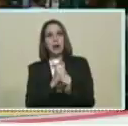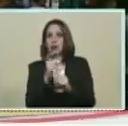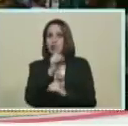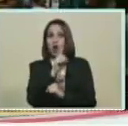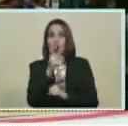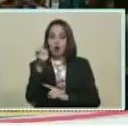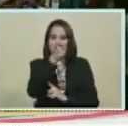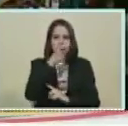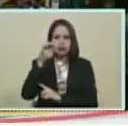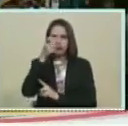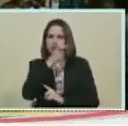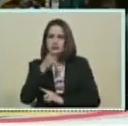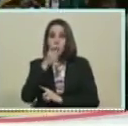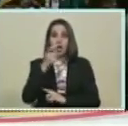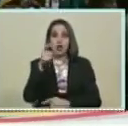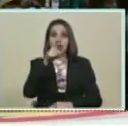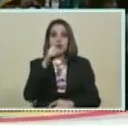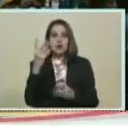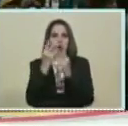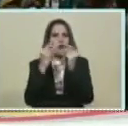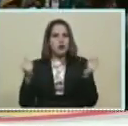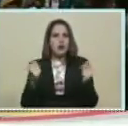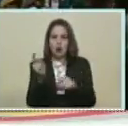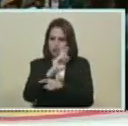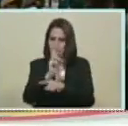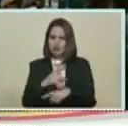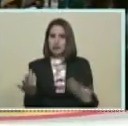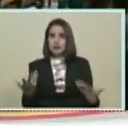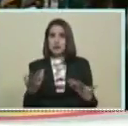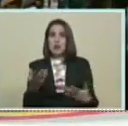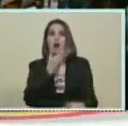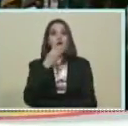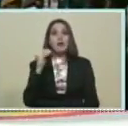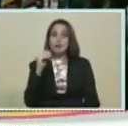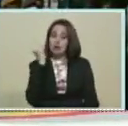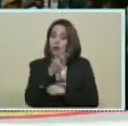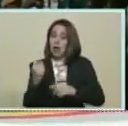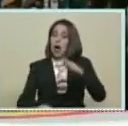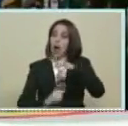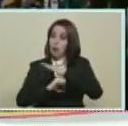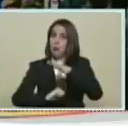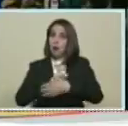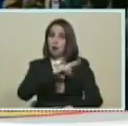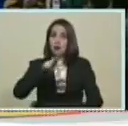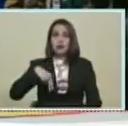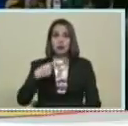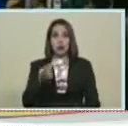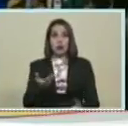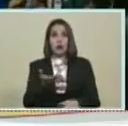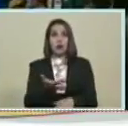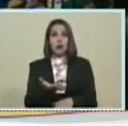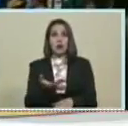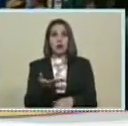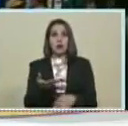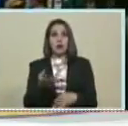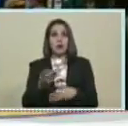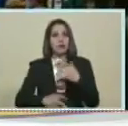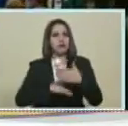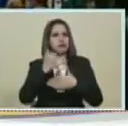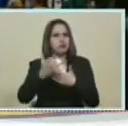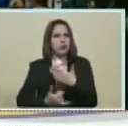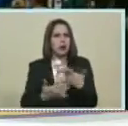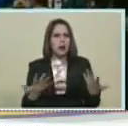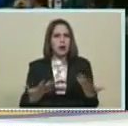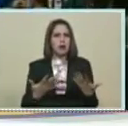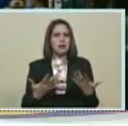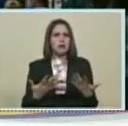Nueva solución Así que yo le pido A la juventud Máximo apoyo Para el plan Chamba juvenil Máximo